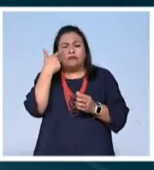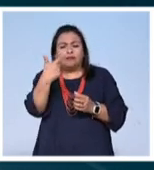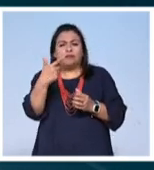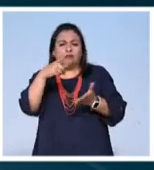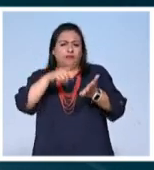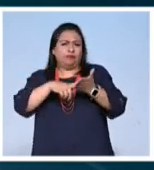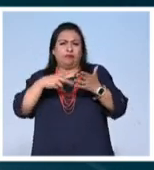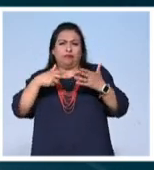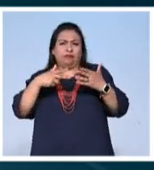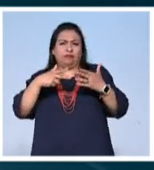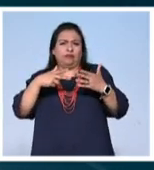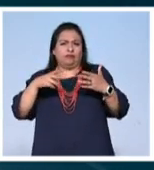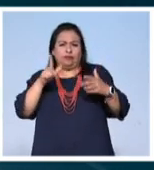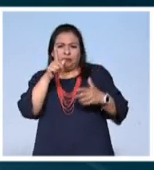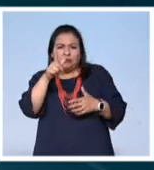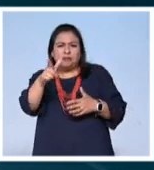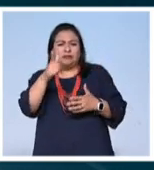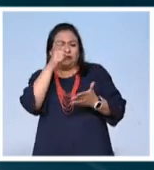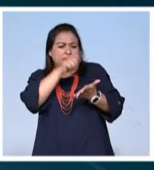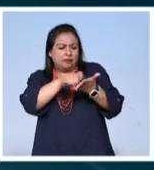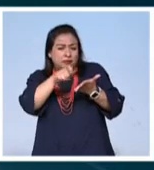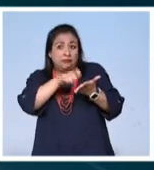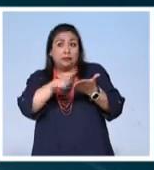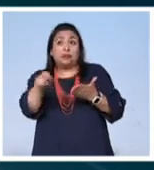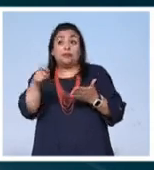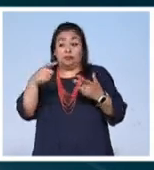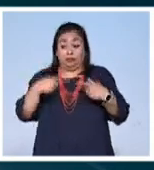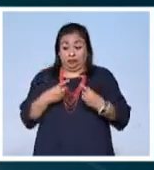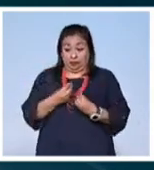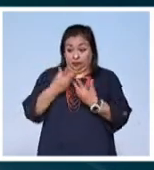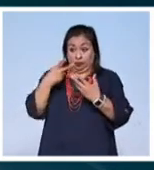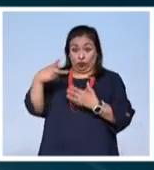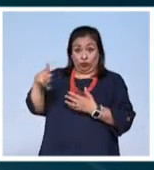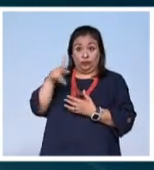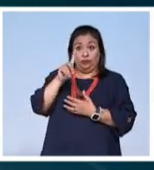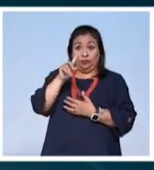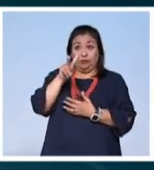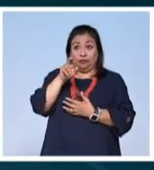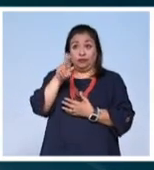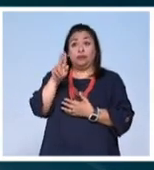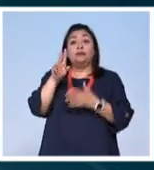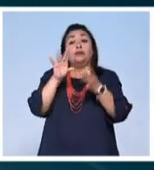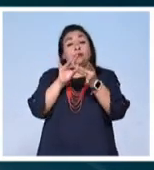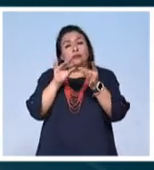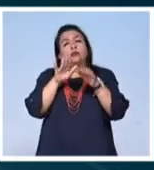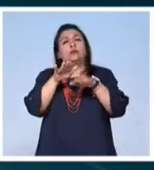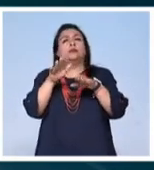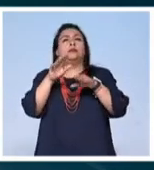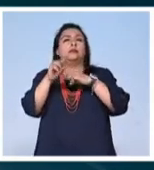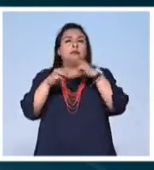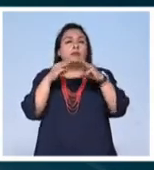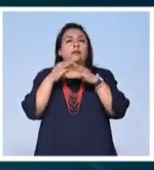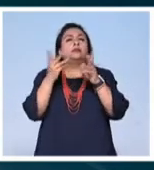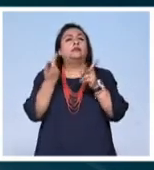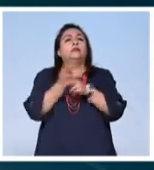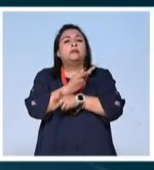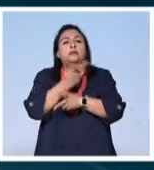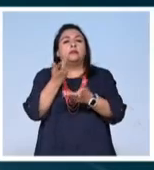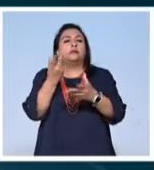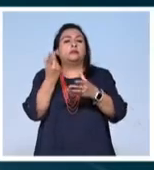su ser en el ser y su escritura, porque en los poemas de David Huerta se habla del mundo y su acontecer